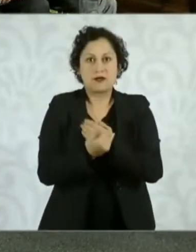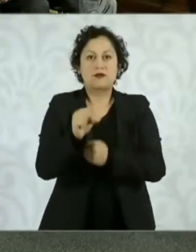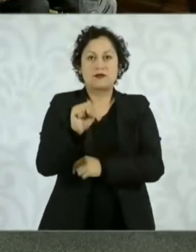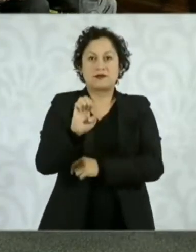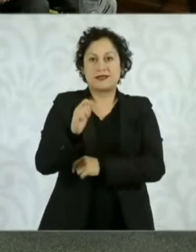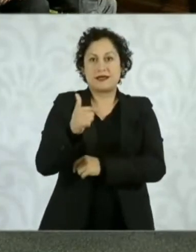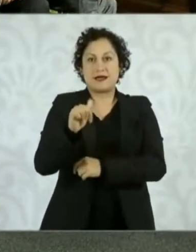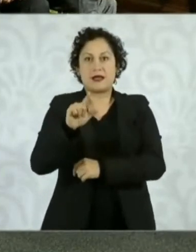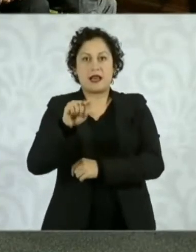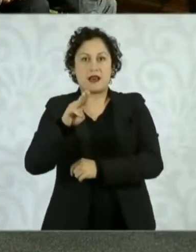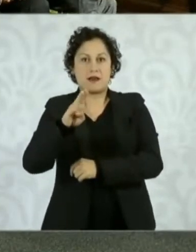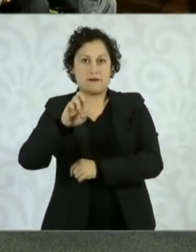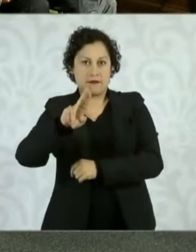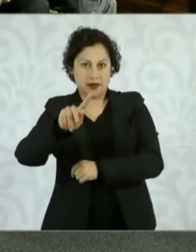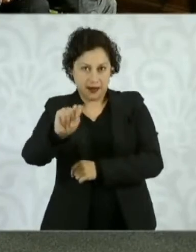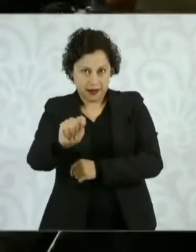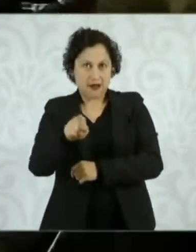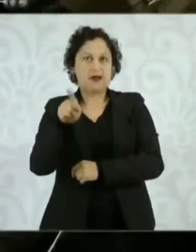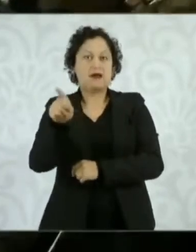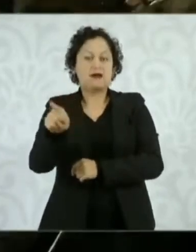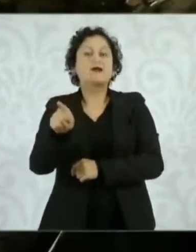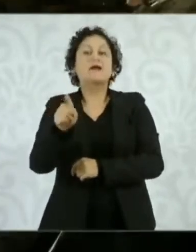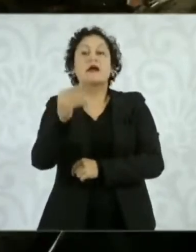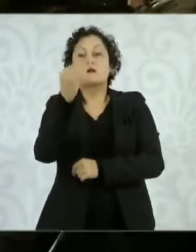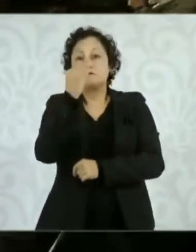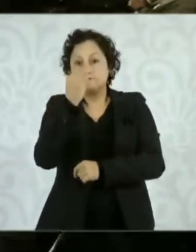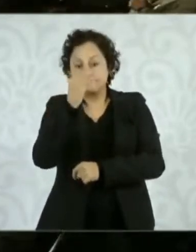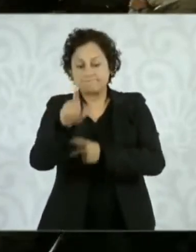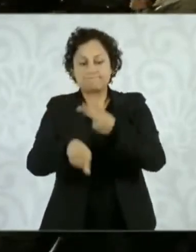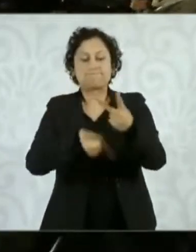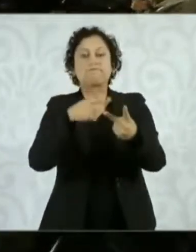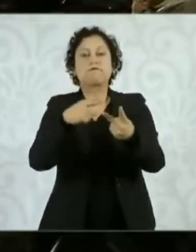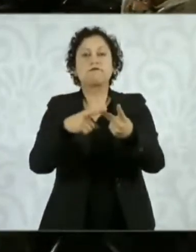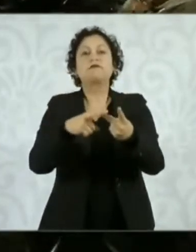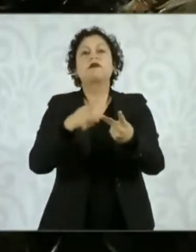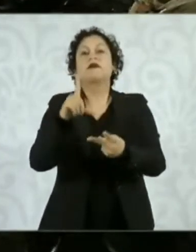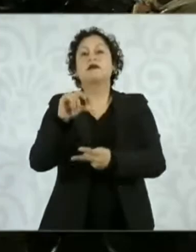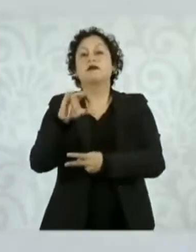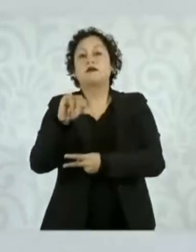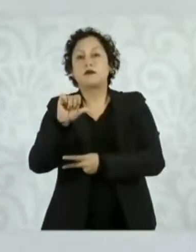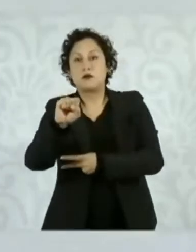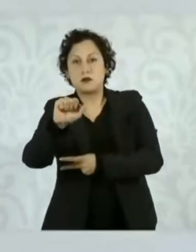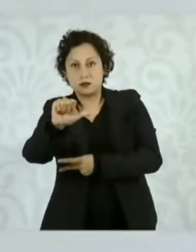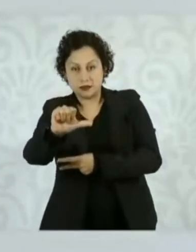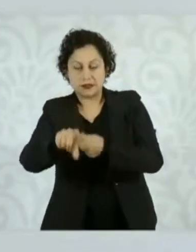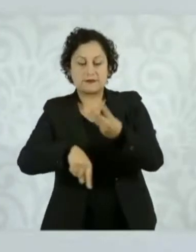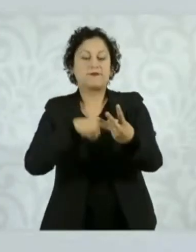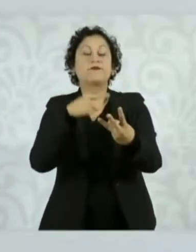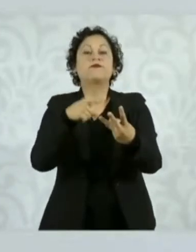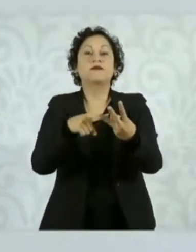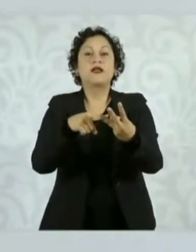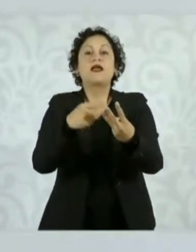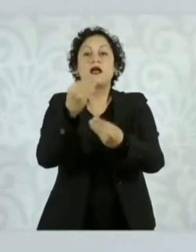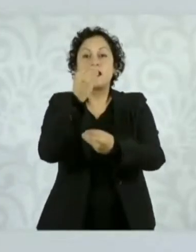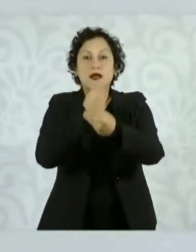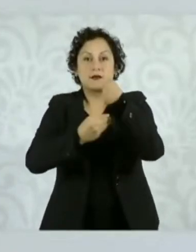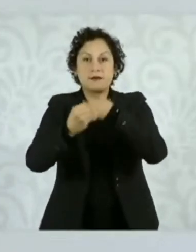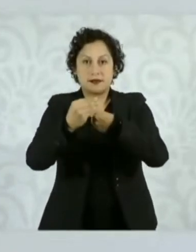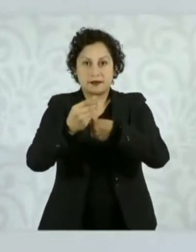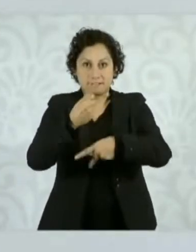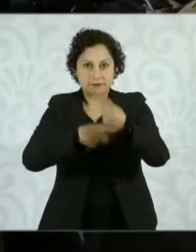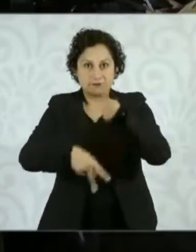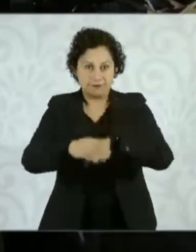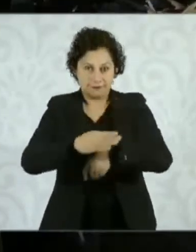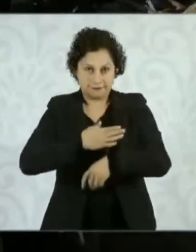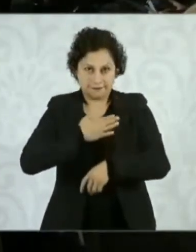alimentaria, de liconza y de alimentación para el bienestar. Para ello está